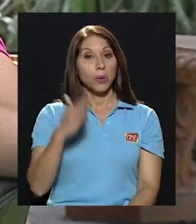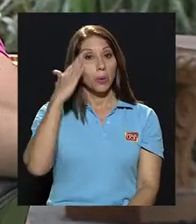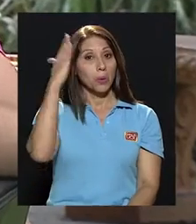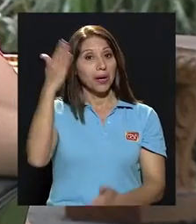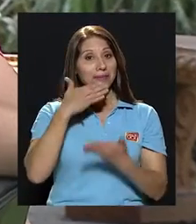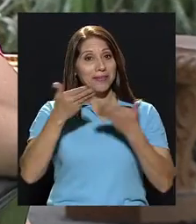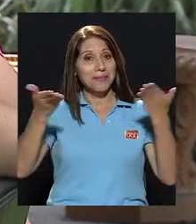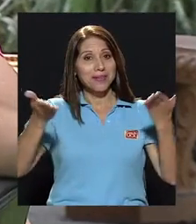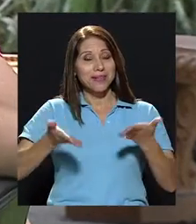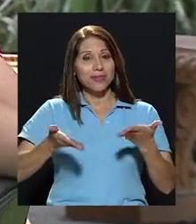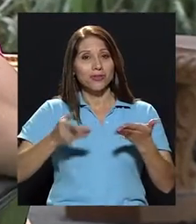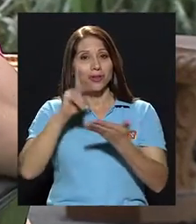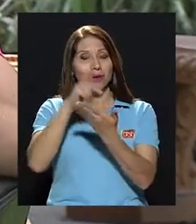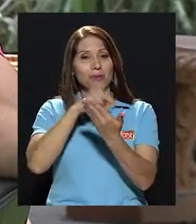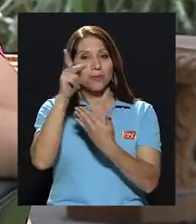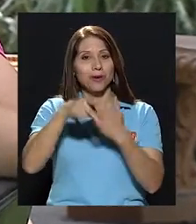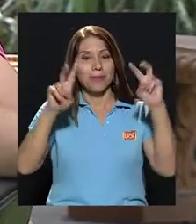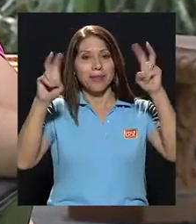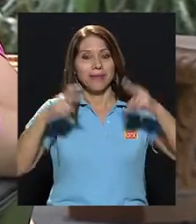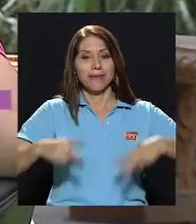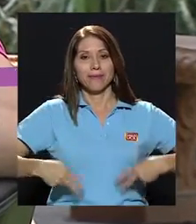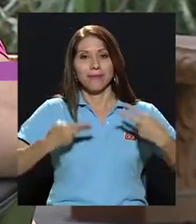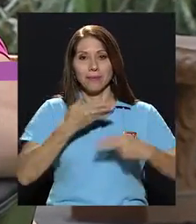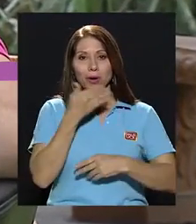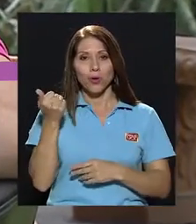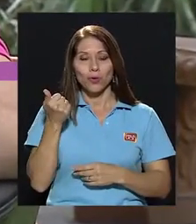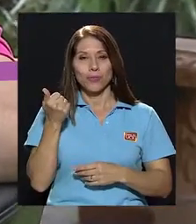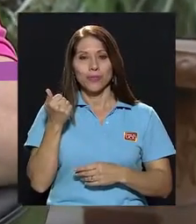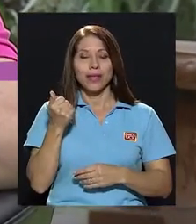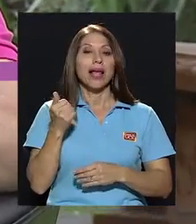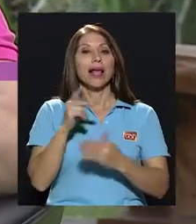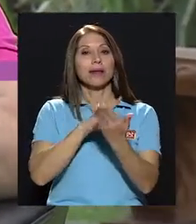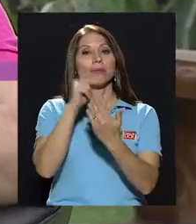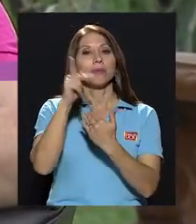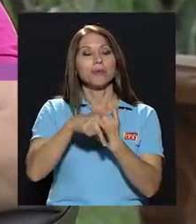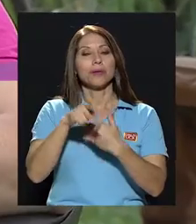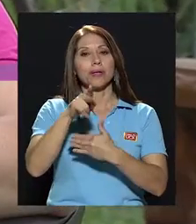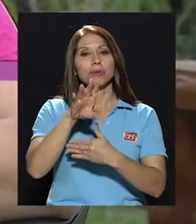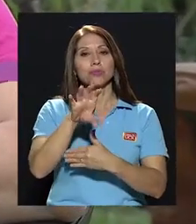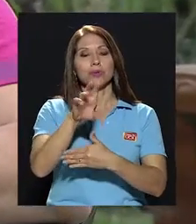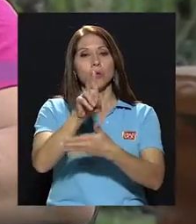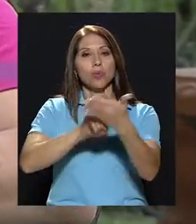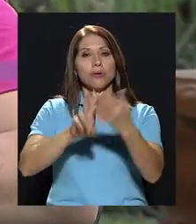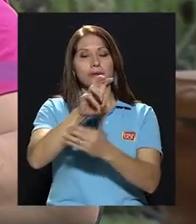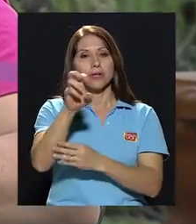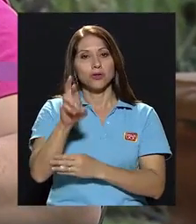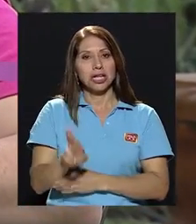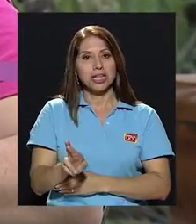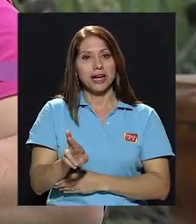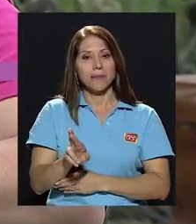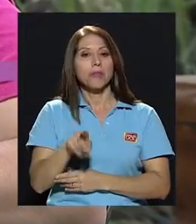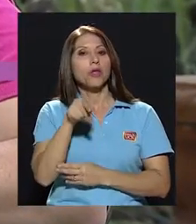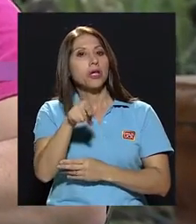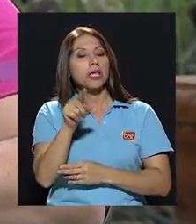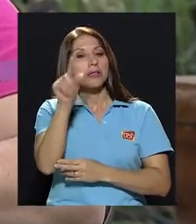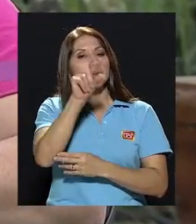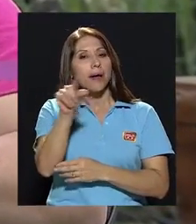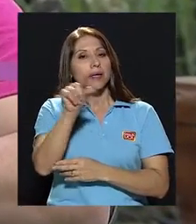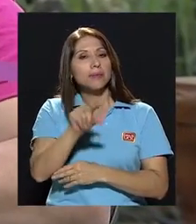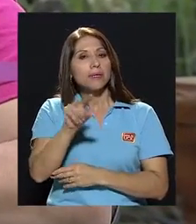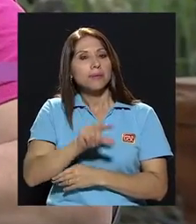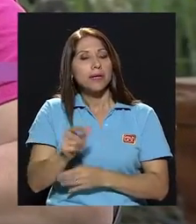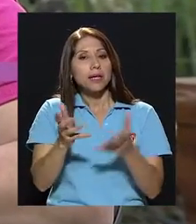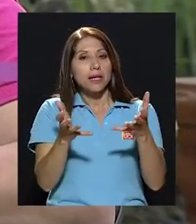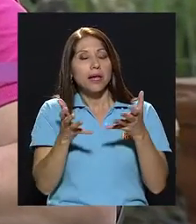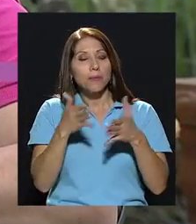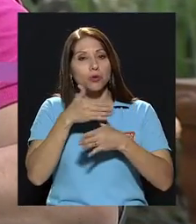Hola, bienvenidos a un programa más de Vivir Mejor, la telerevista de la Universidad de Costa Rica, en donde semana a semana